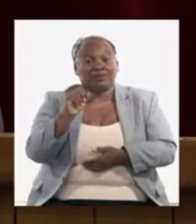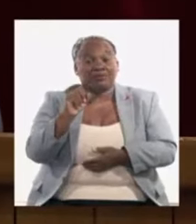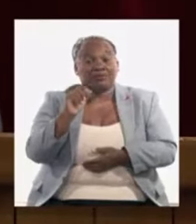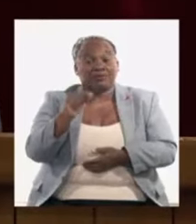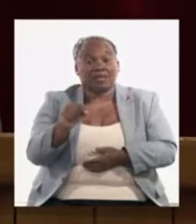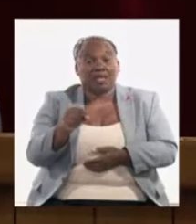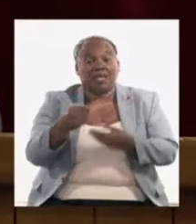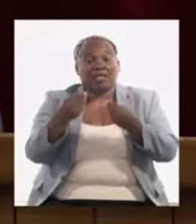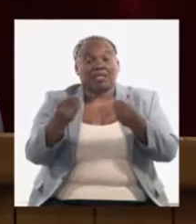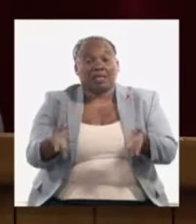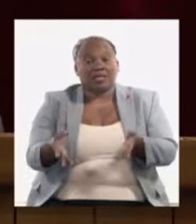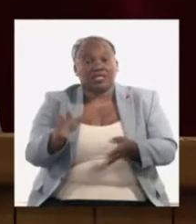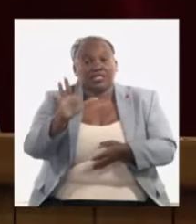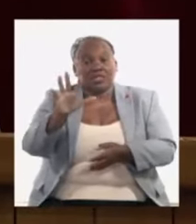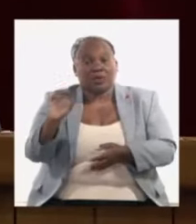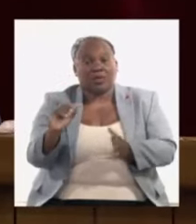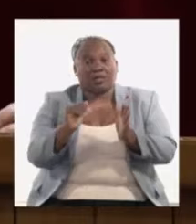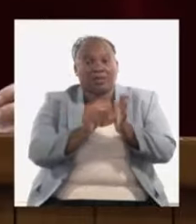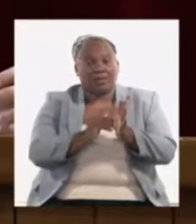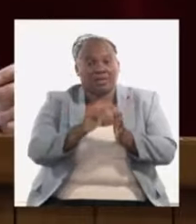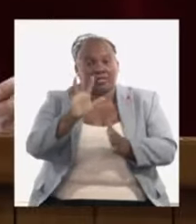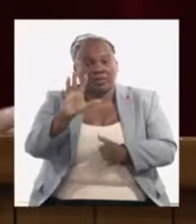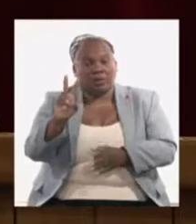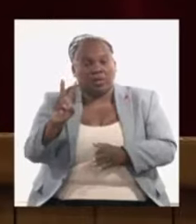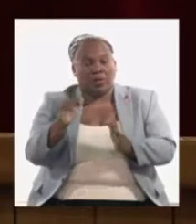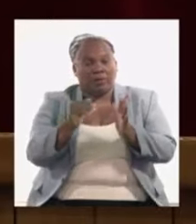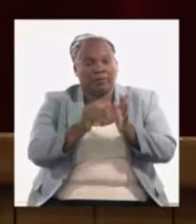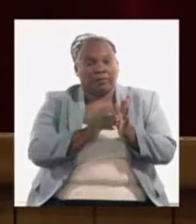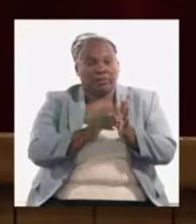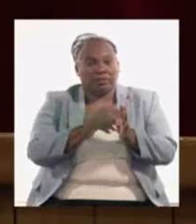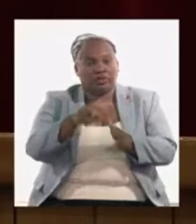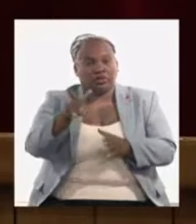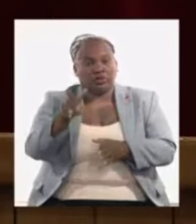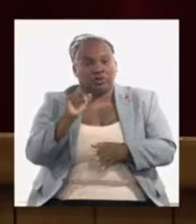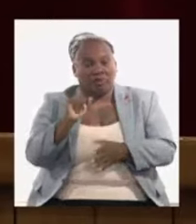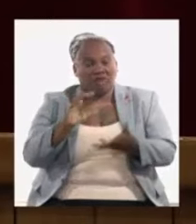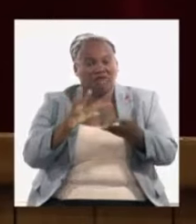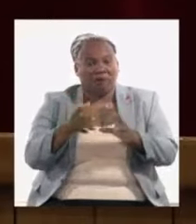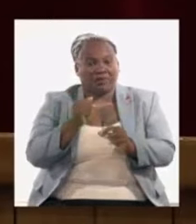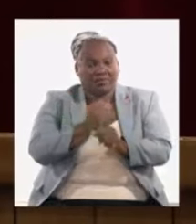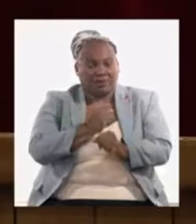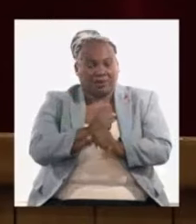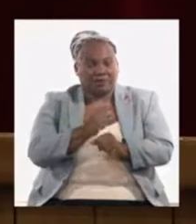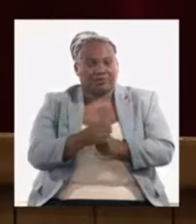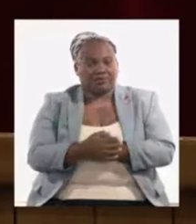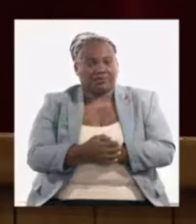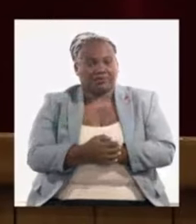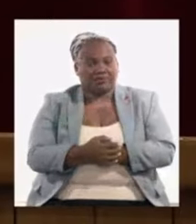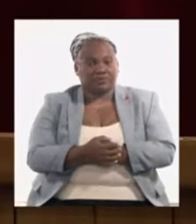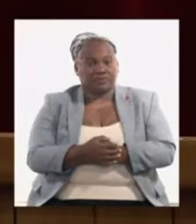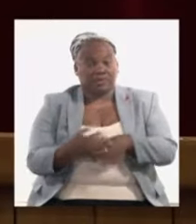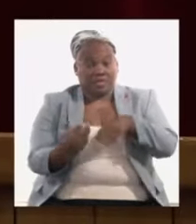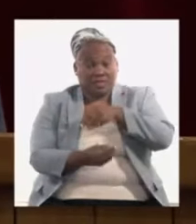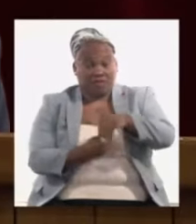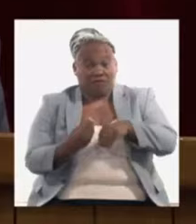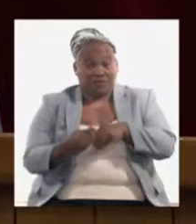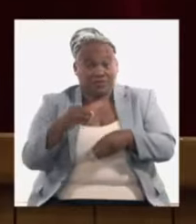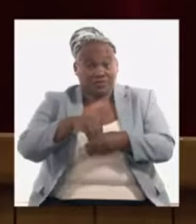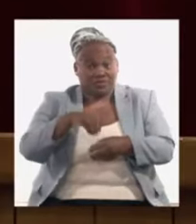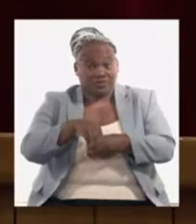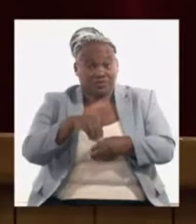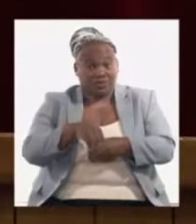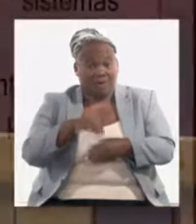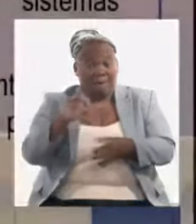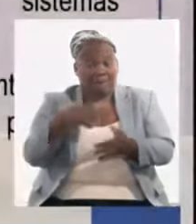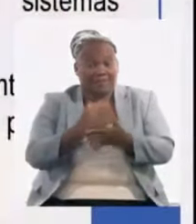generando alrededor de 50 mil 52 mil nuevos puestos de trabajo y las transformaciones que tenemos para el sector